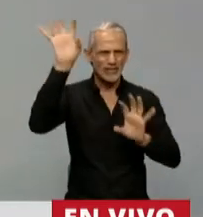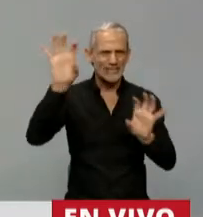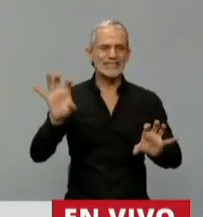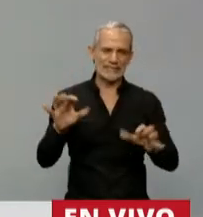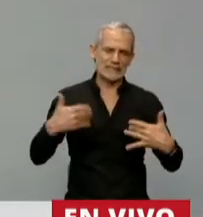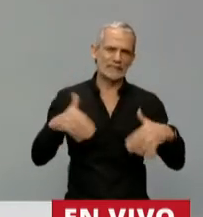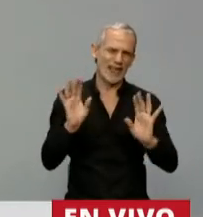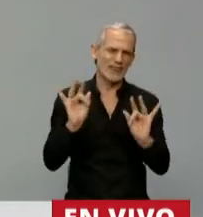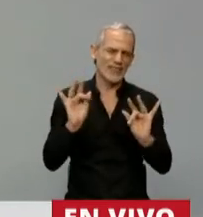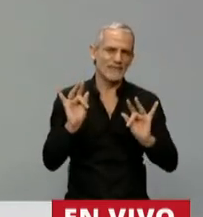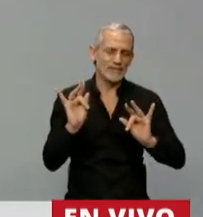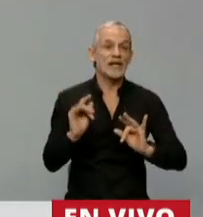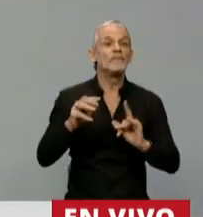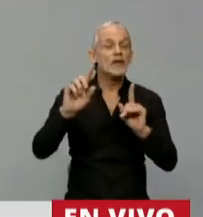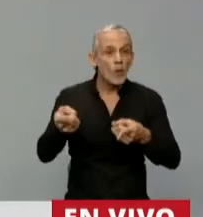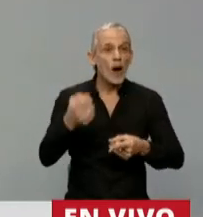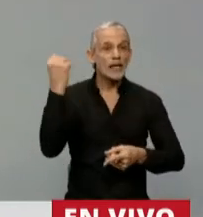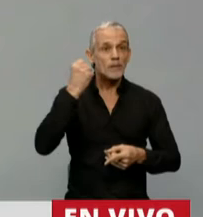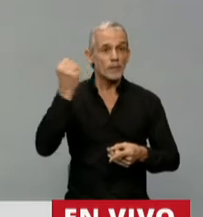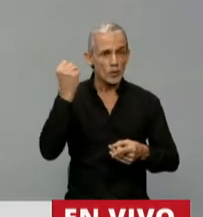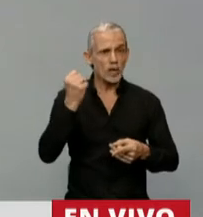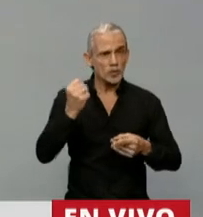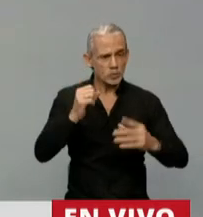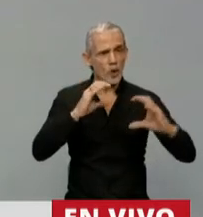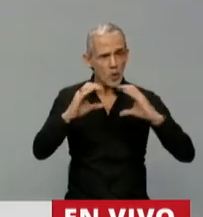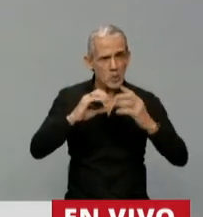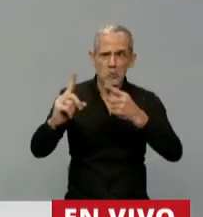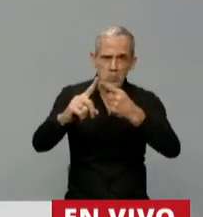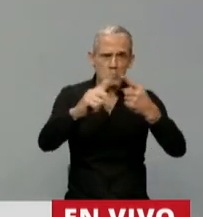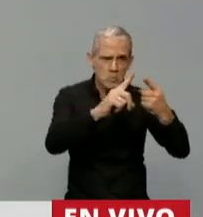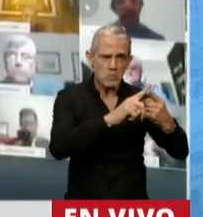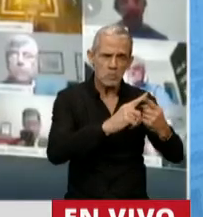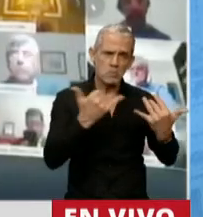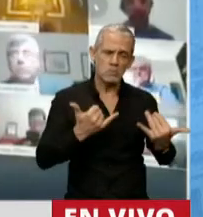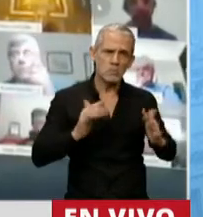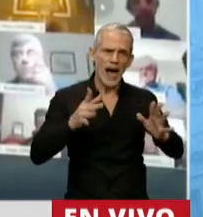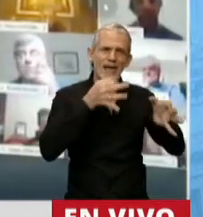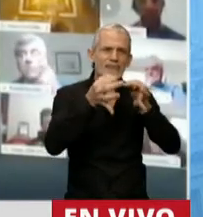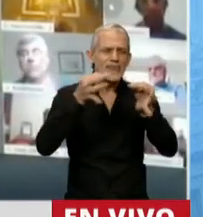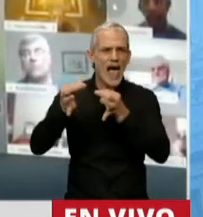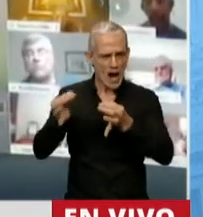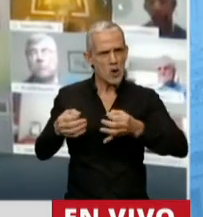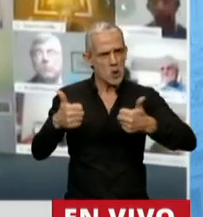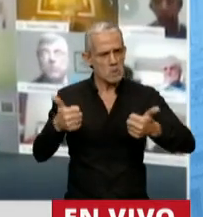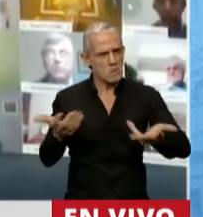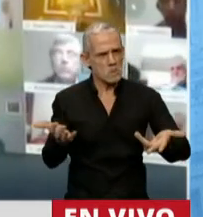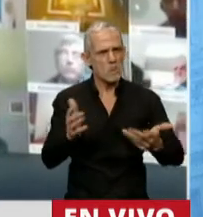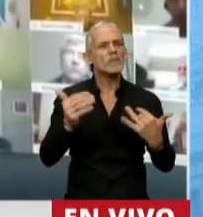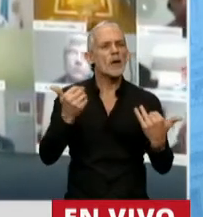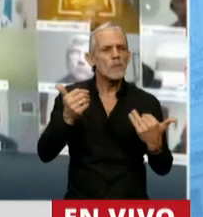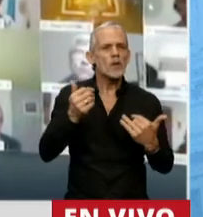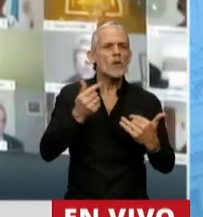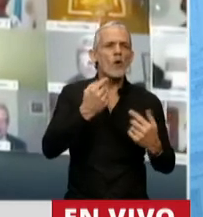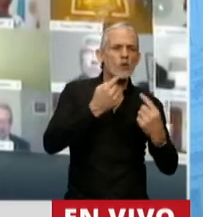que hay que resaltar la comunicación que le hemos seguido teniendo en todo este tiempo y que nos ha permitido acercar